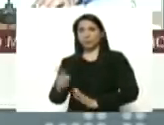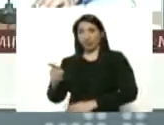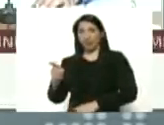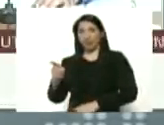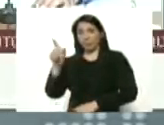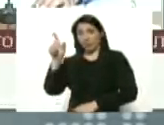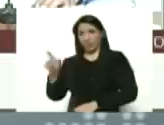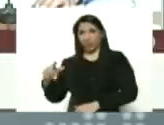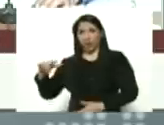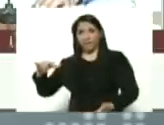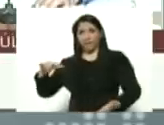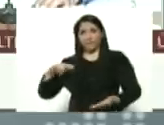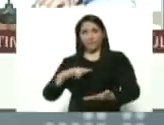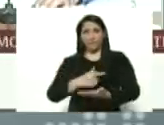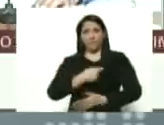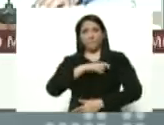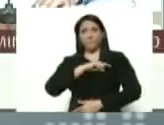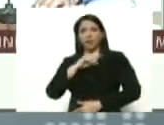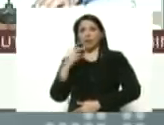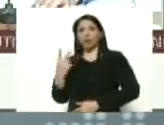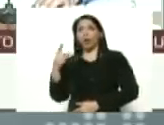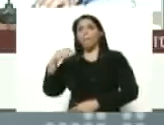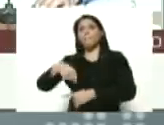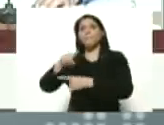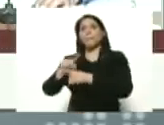España, los dos primeros casos.